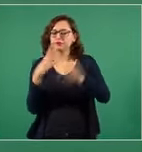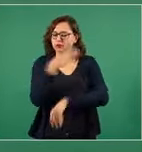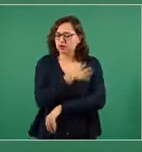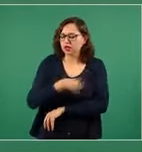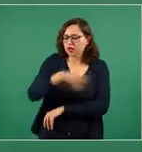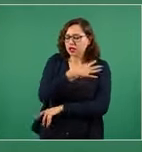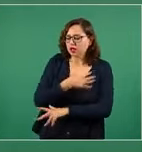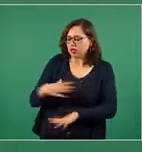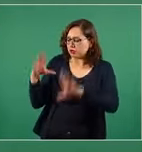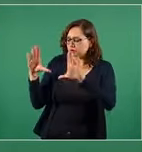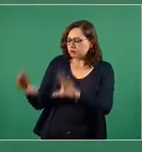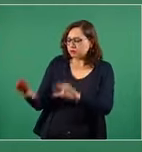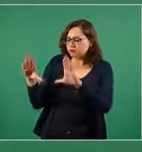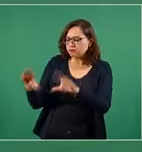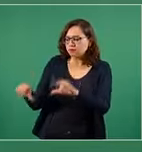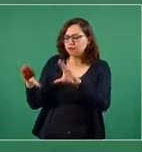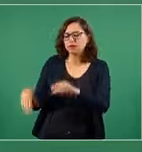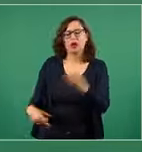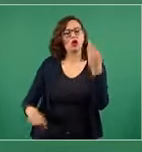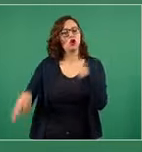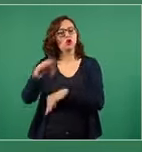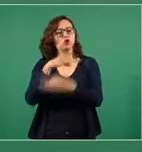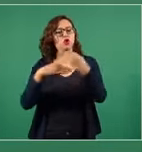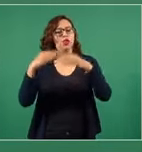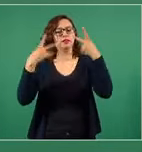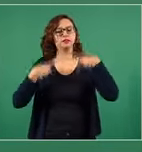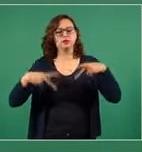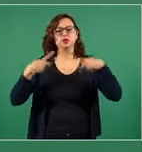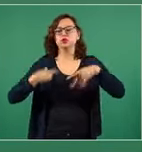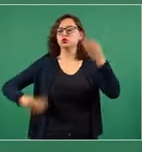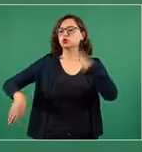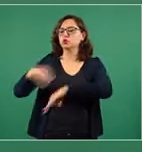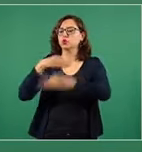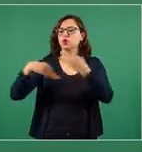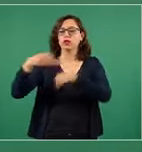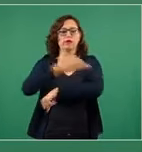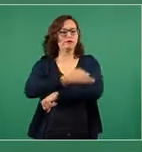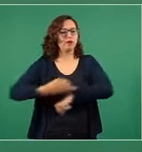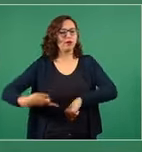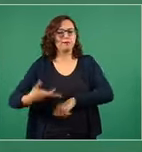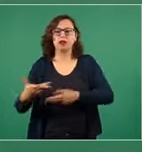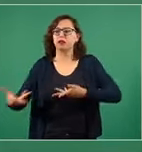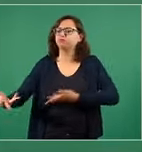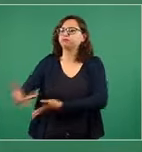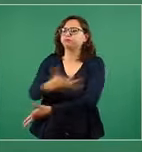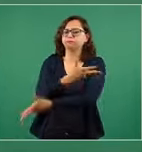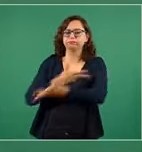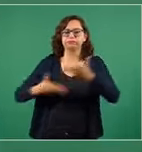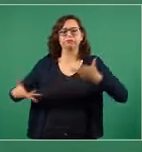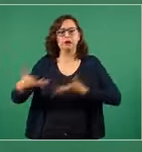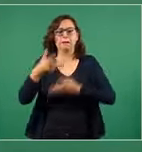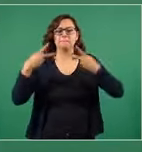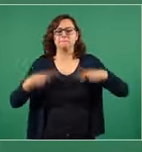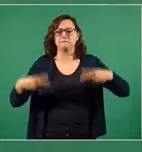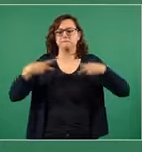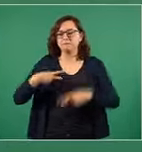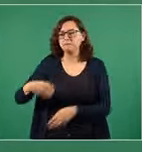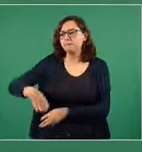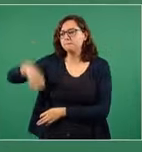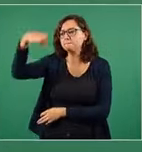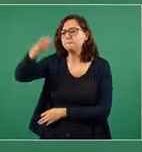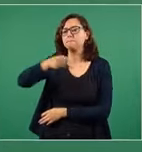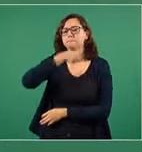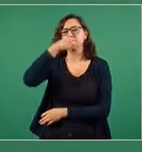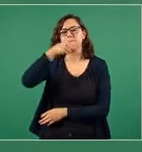a todos los familiares, la gente mayor, que